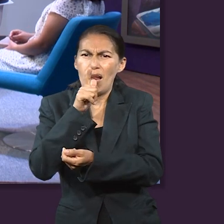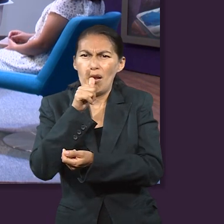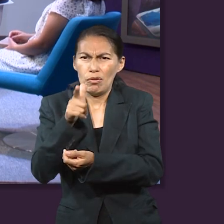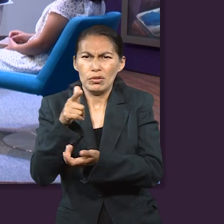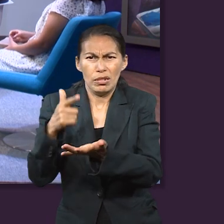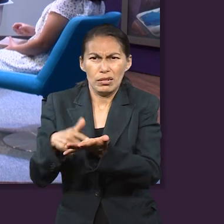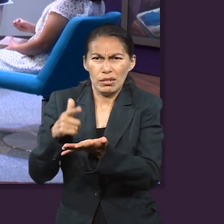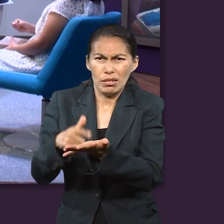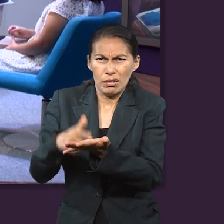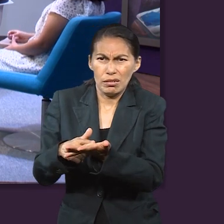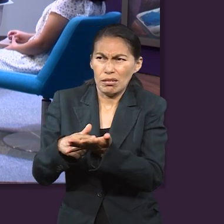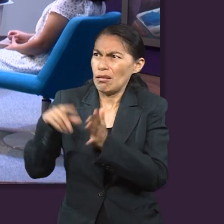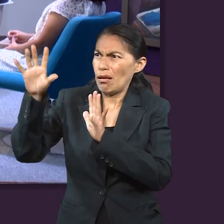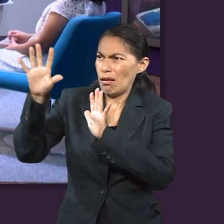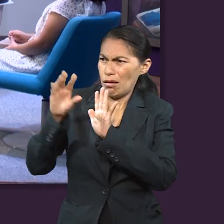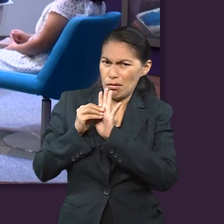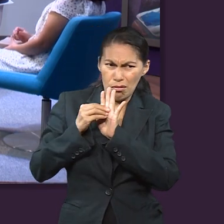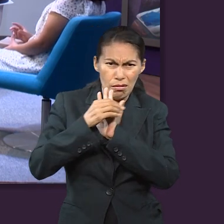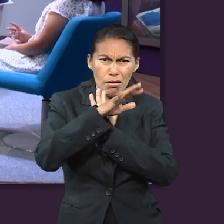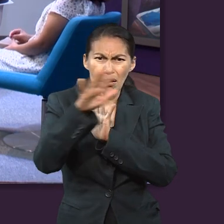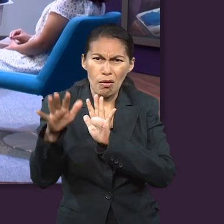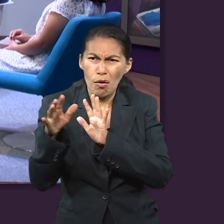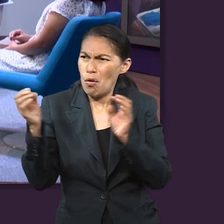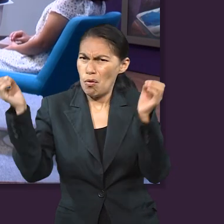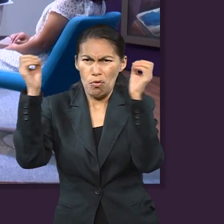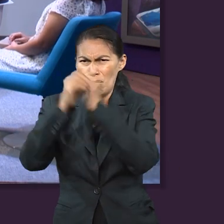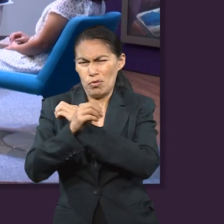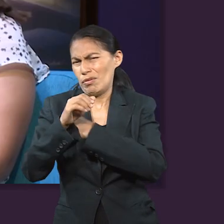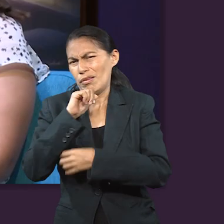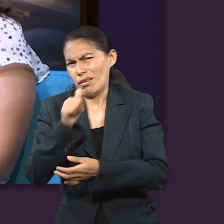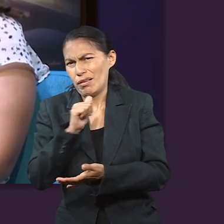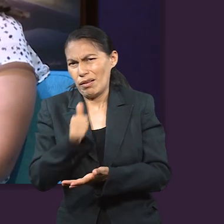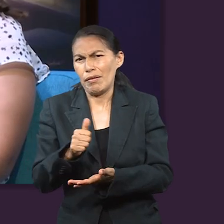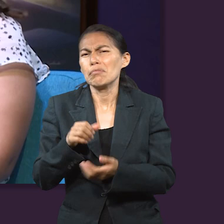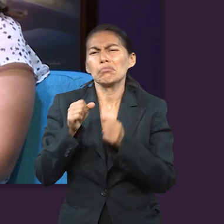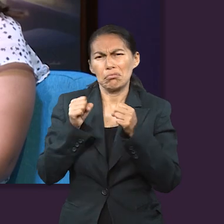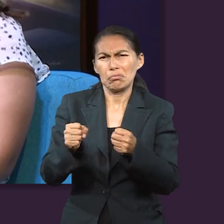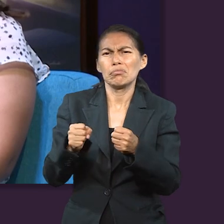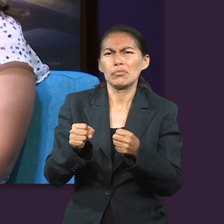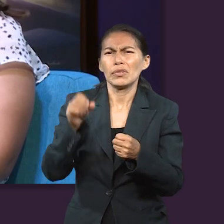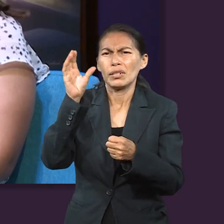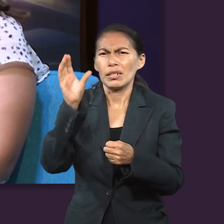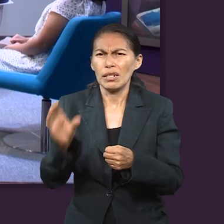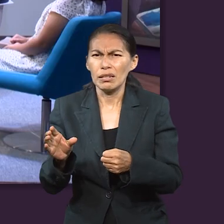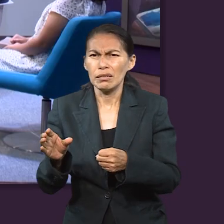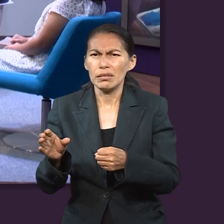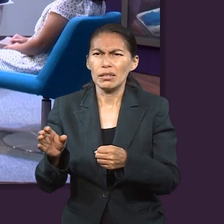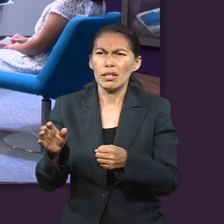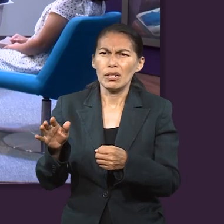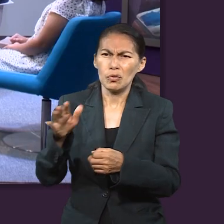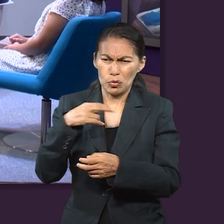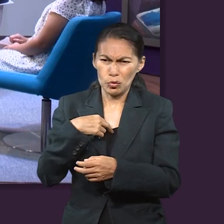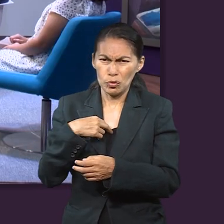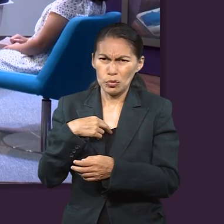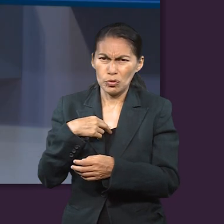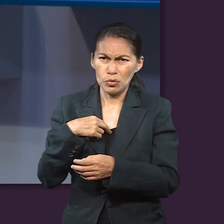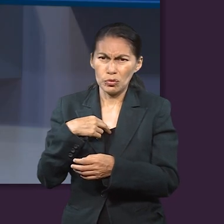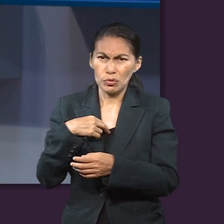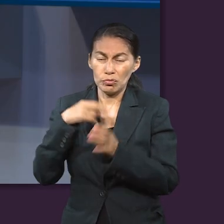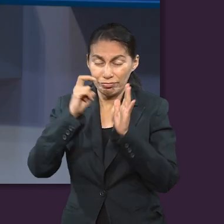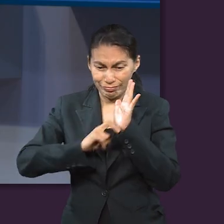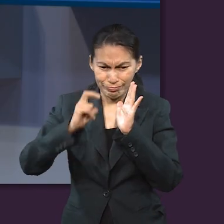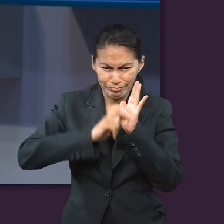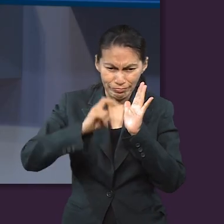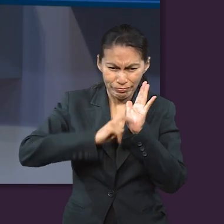aceite que debe estar ahí para alumbrarnos y no dejarnos en penumbra y en oscuridad. Claro que sí, sin duda alguna, el carácter es a lo que tenemos que